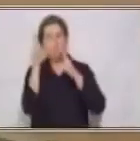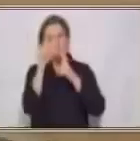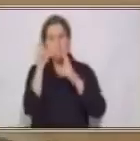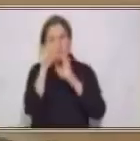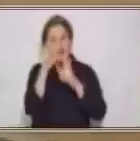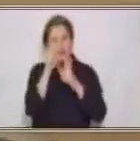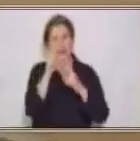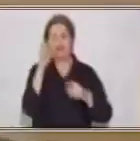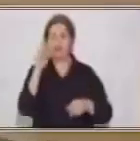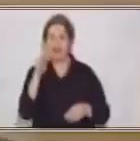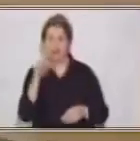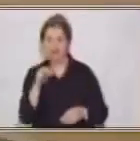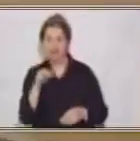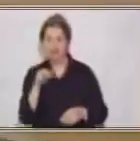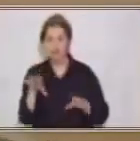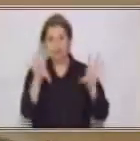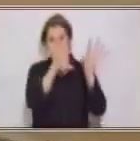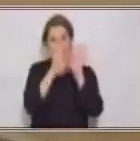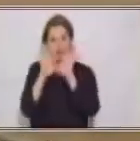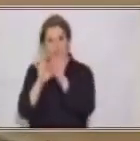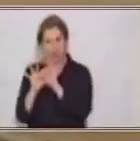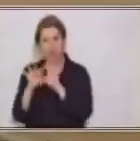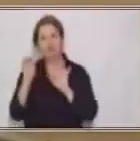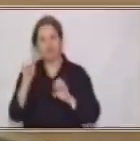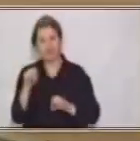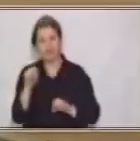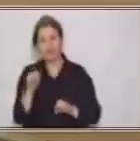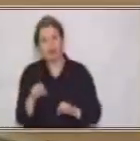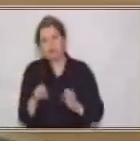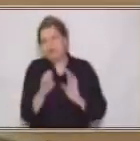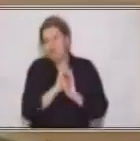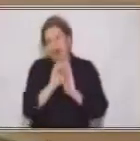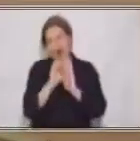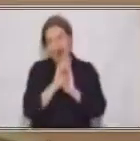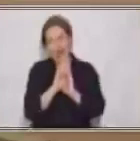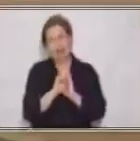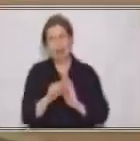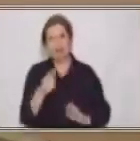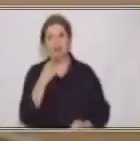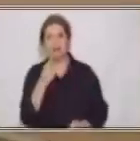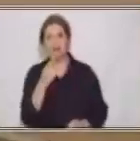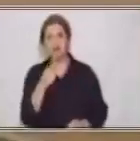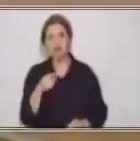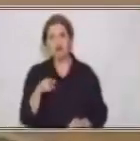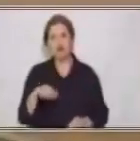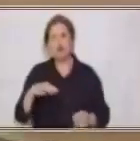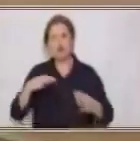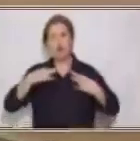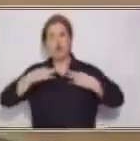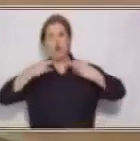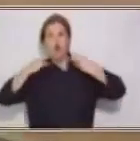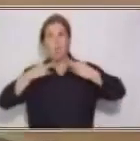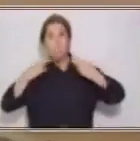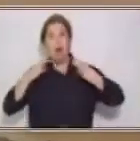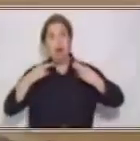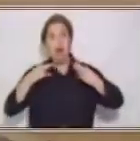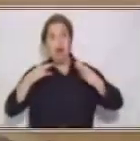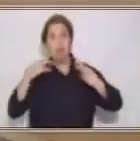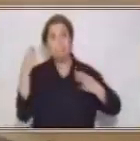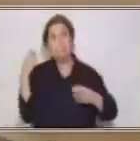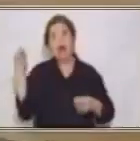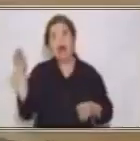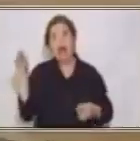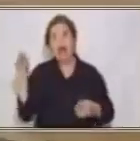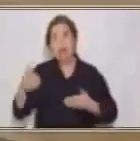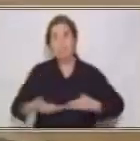se dan cuenta que dice ropa para bebé, para bebé. Entonces,